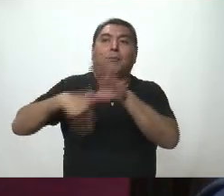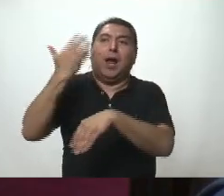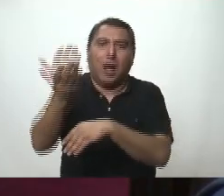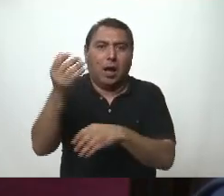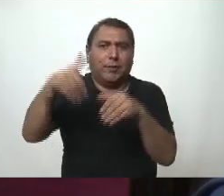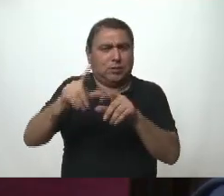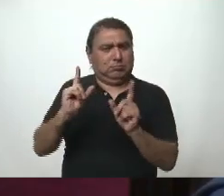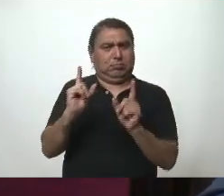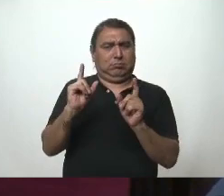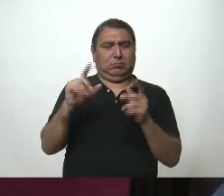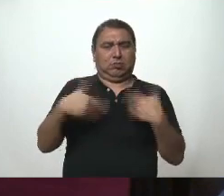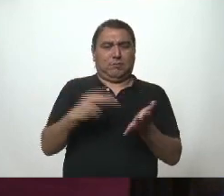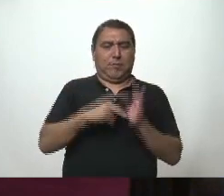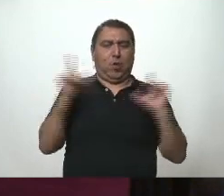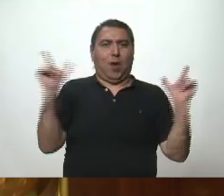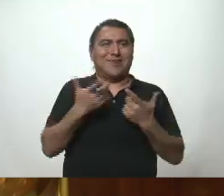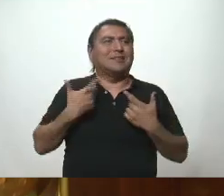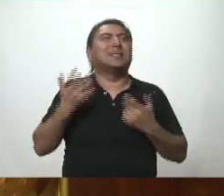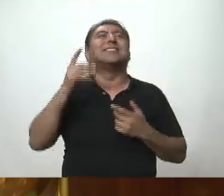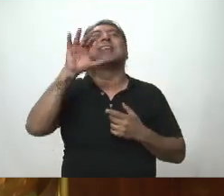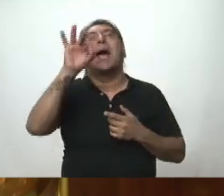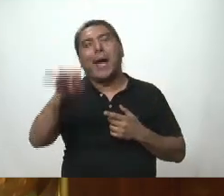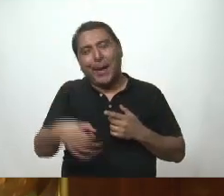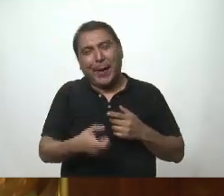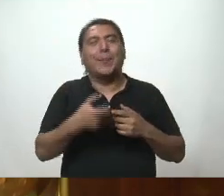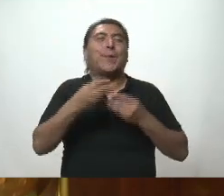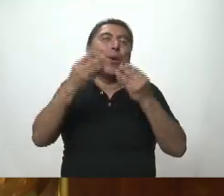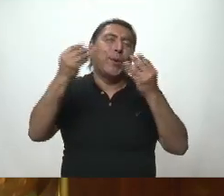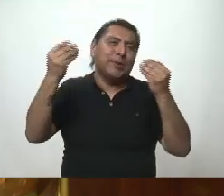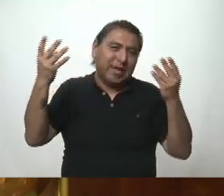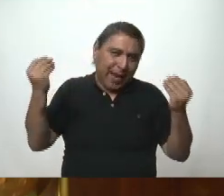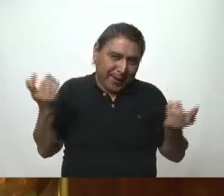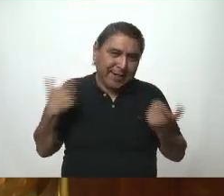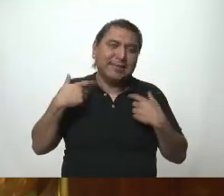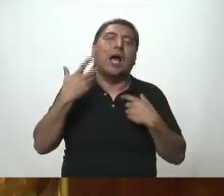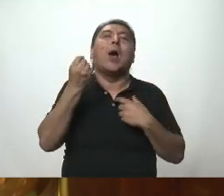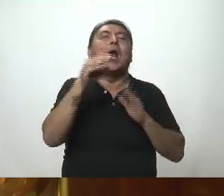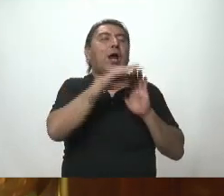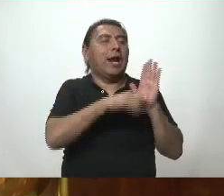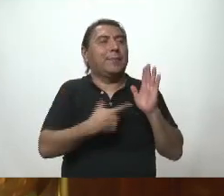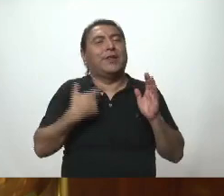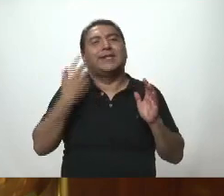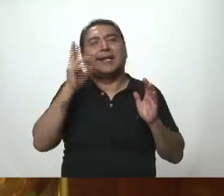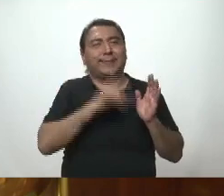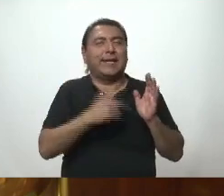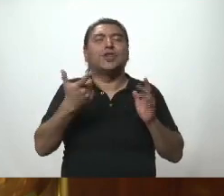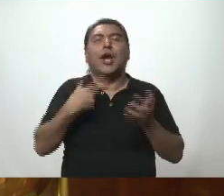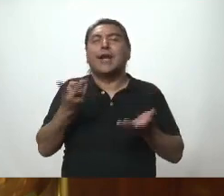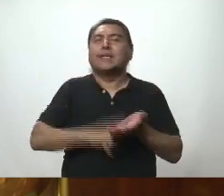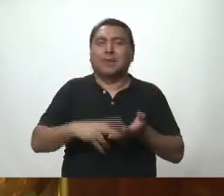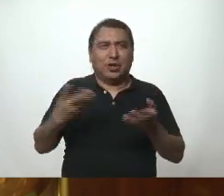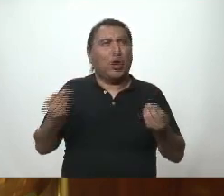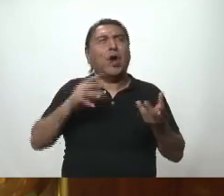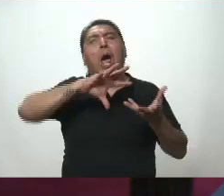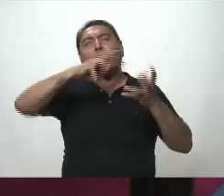bueno, no hay problema. Ya sabemos que es demasiado elástico muchas veces como se aplican los principios, pero bueno, vuelvo a repetir, no